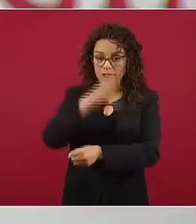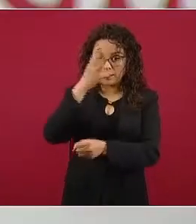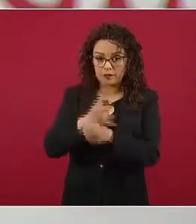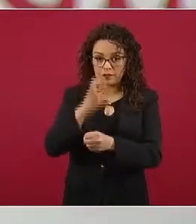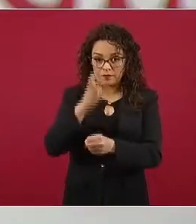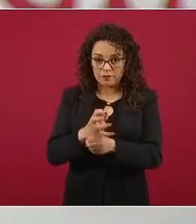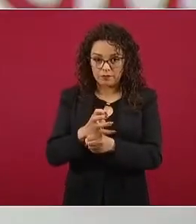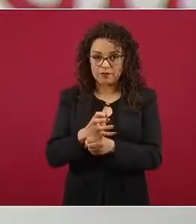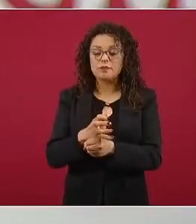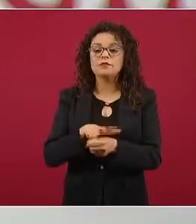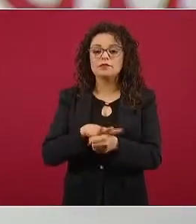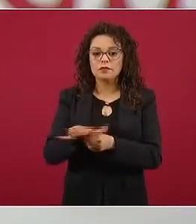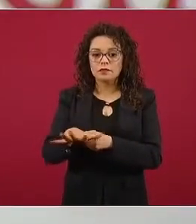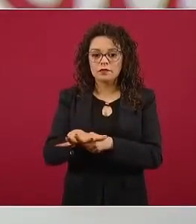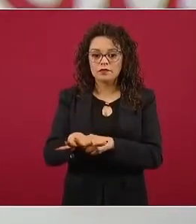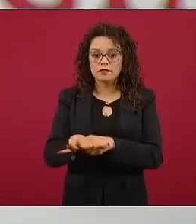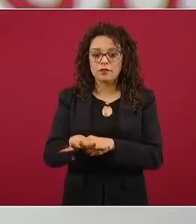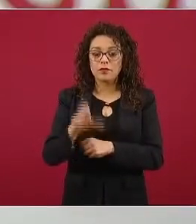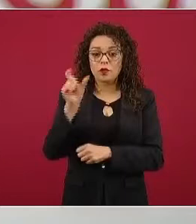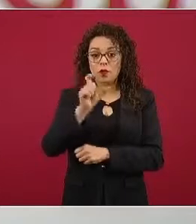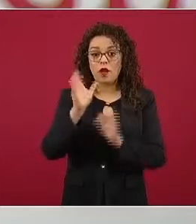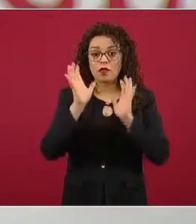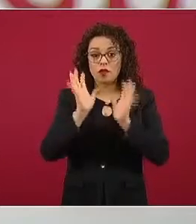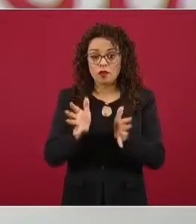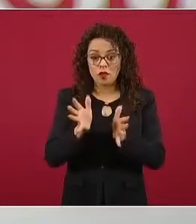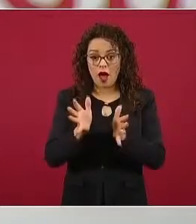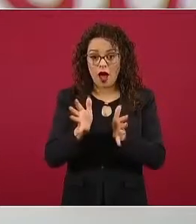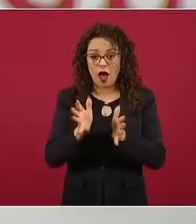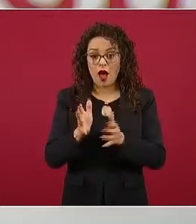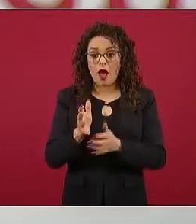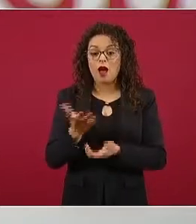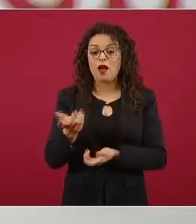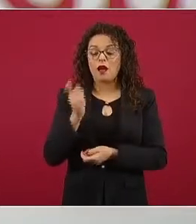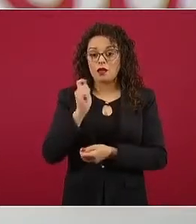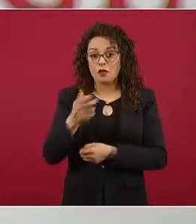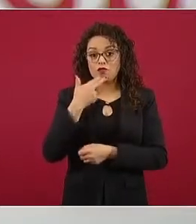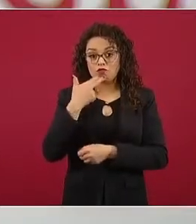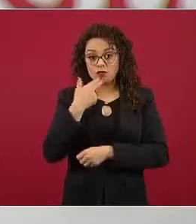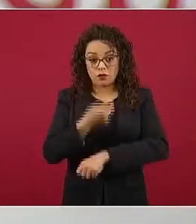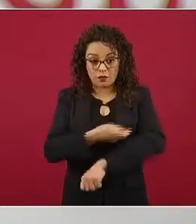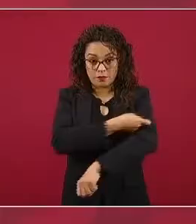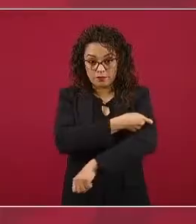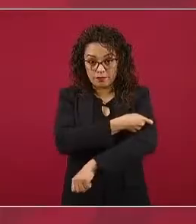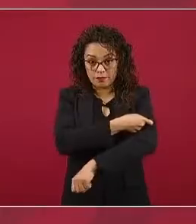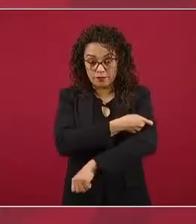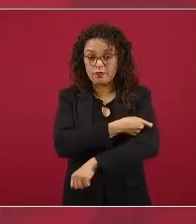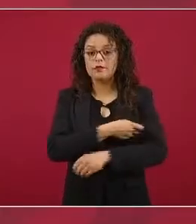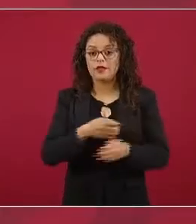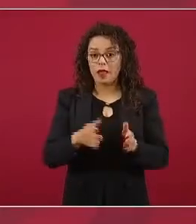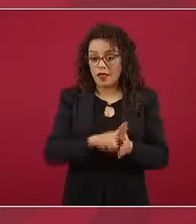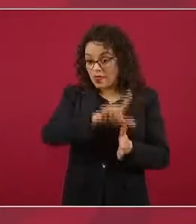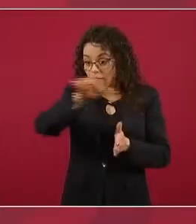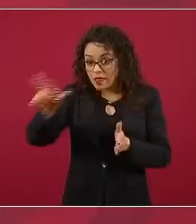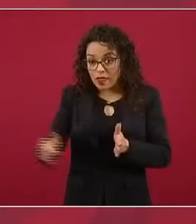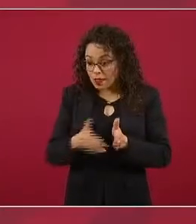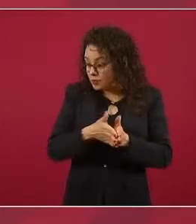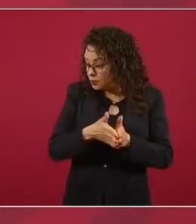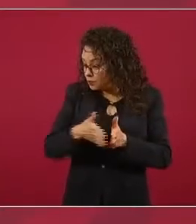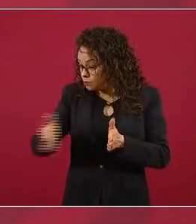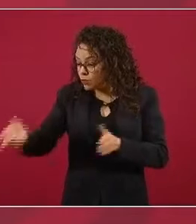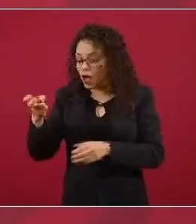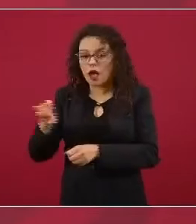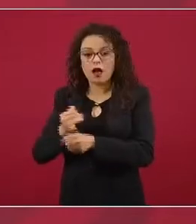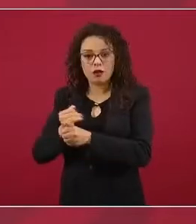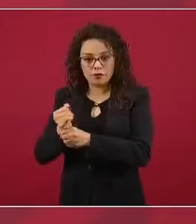es la vigilancia post comercialización, cuando es un producto comercial, o posterior al uso. Entonces, la investigación